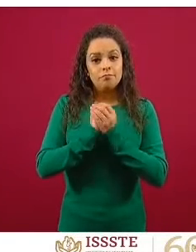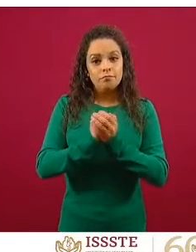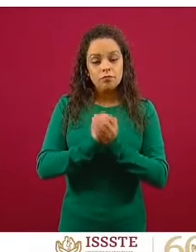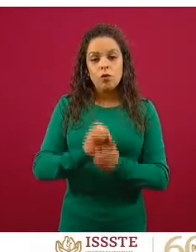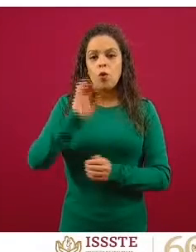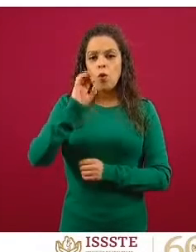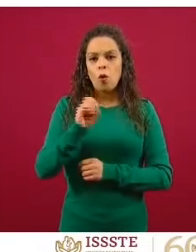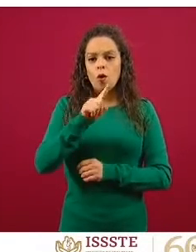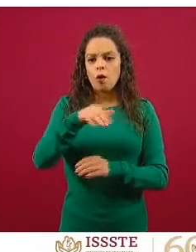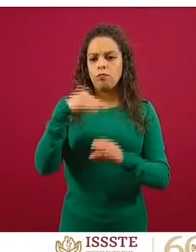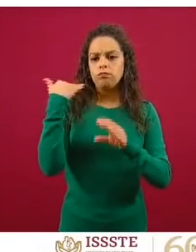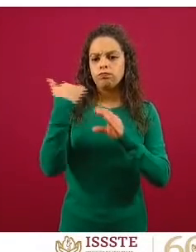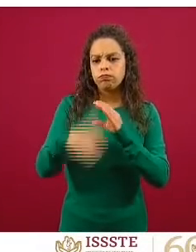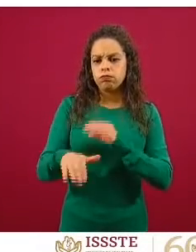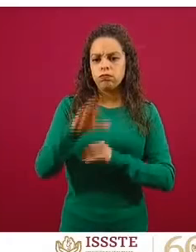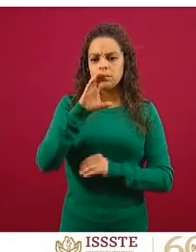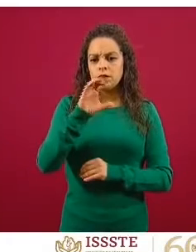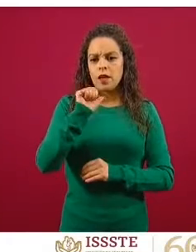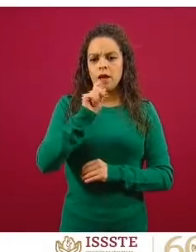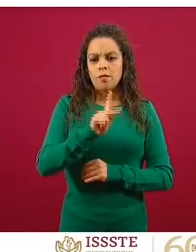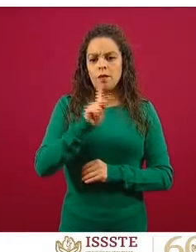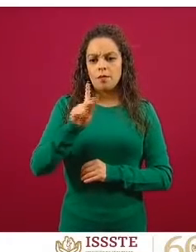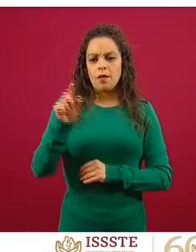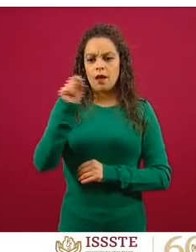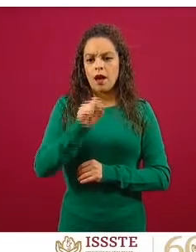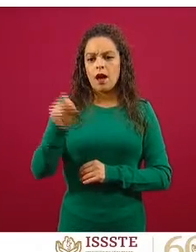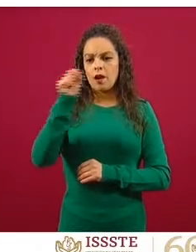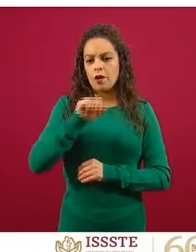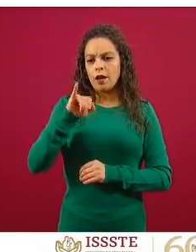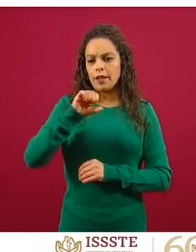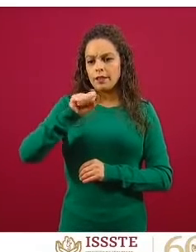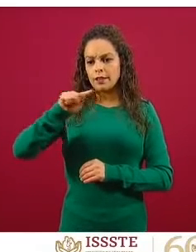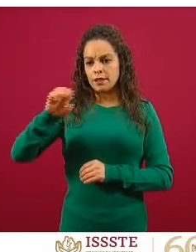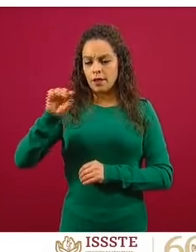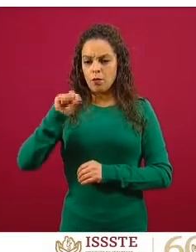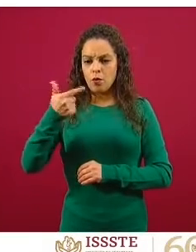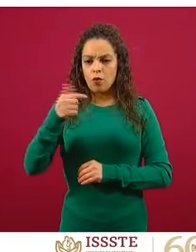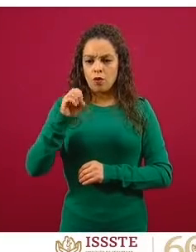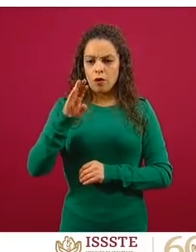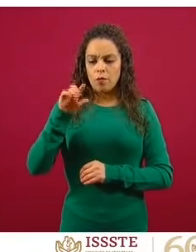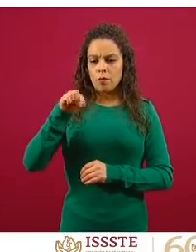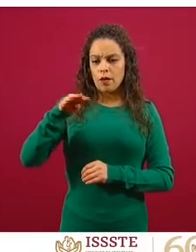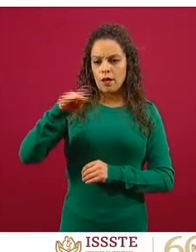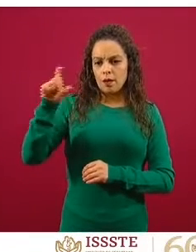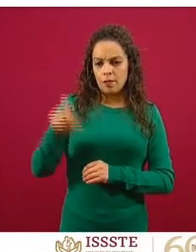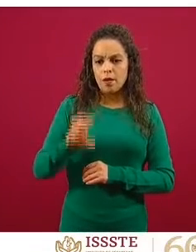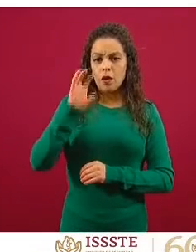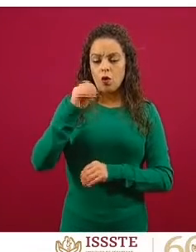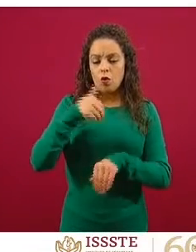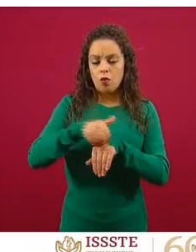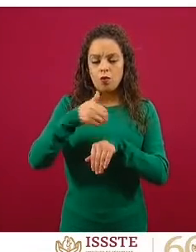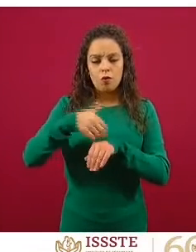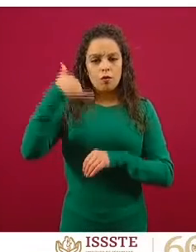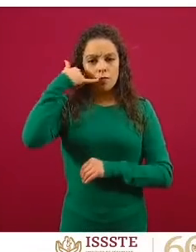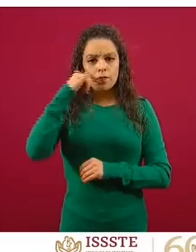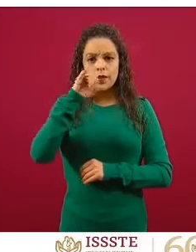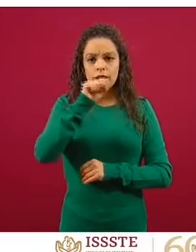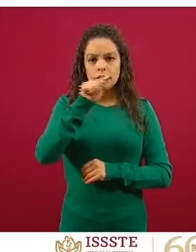a capp.iste.gob.mx. Pueden llamar a Istetel, nuestro número es el